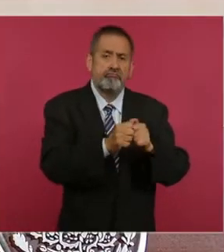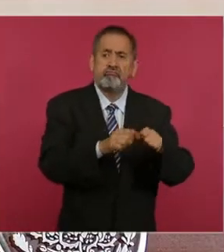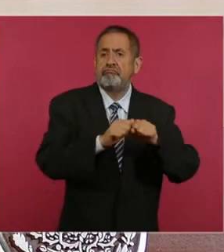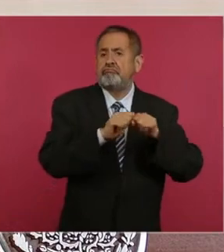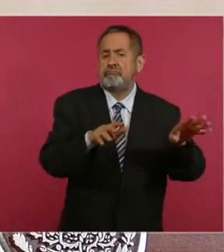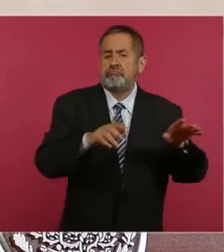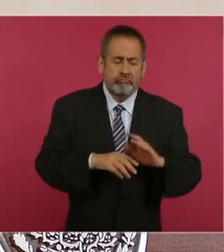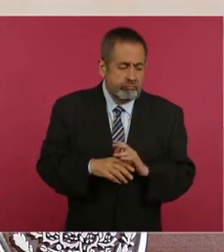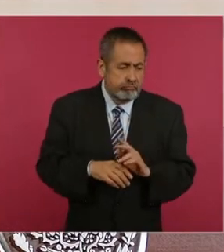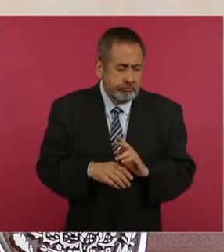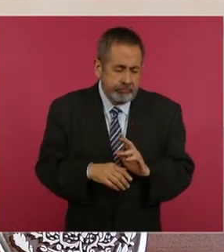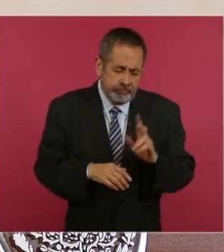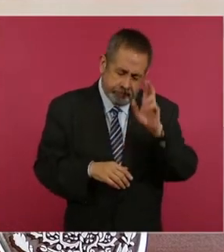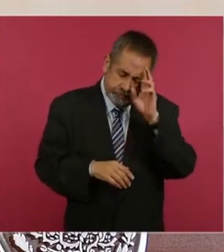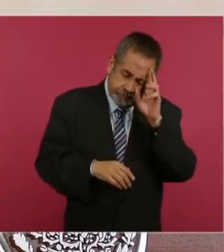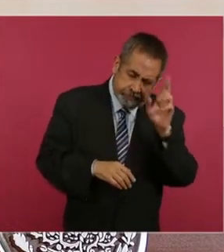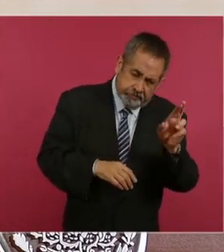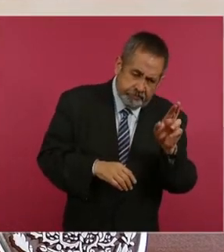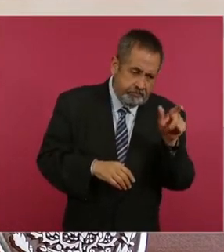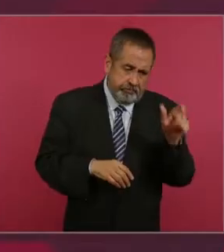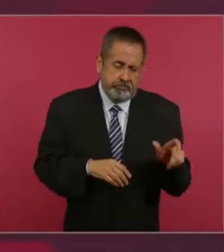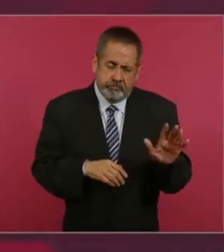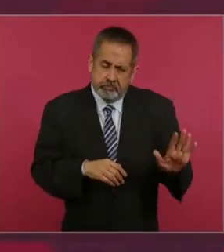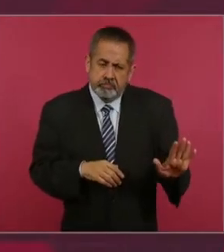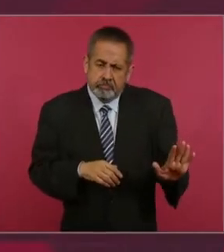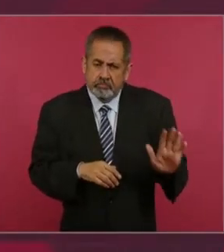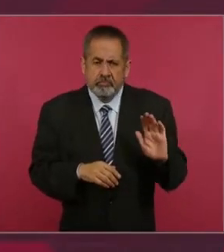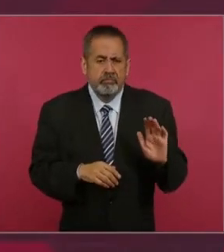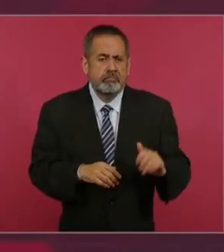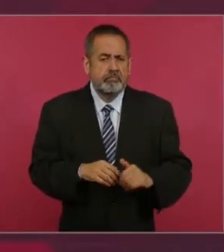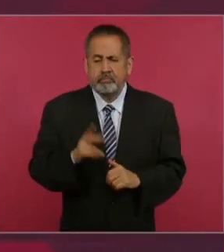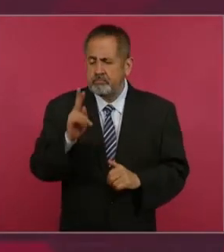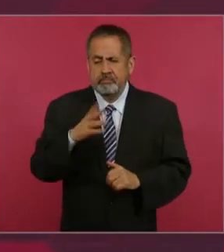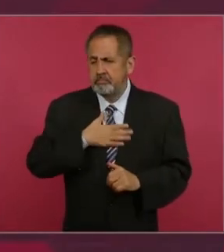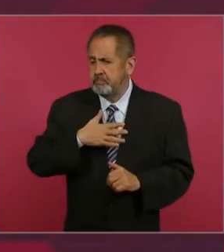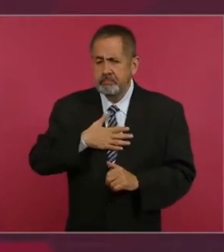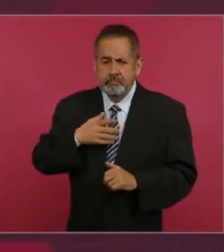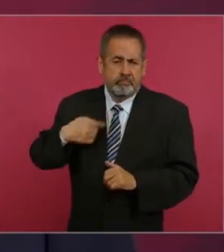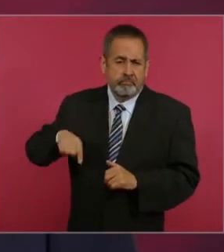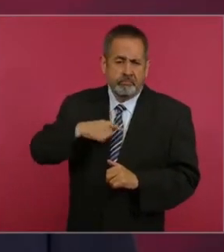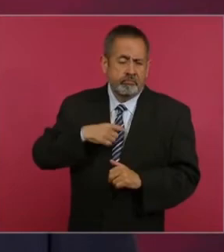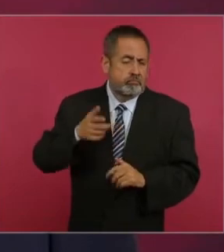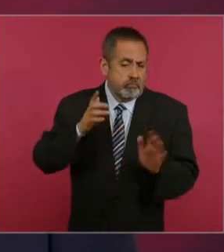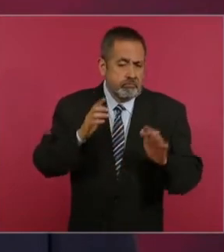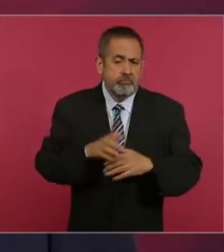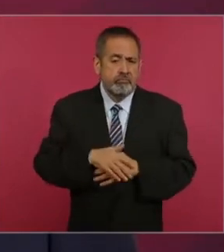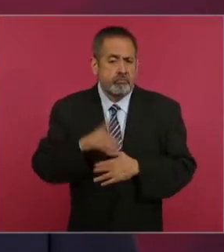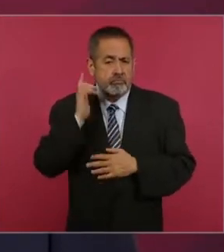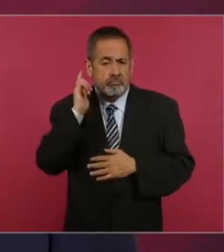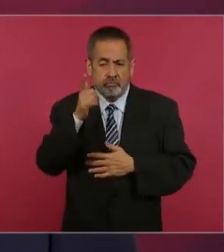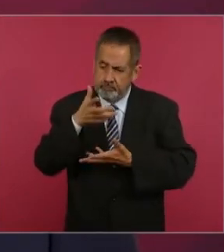postura, pero ojalá y nos comprenda.